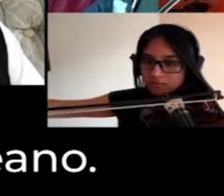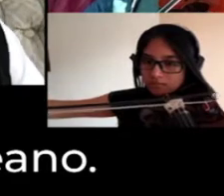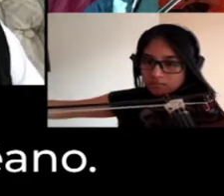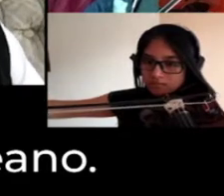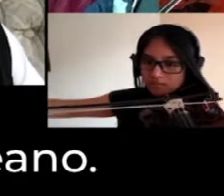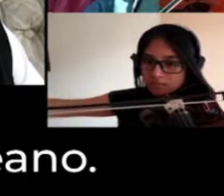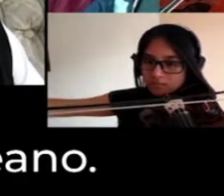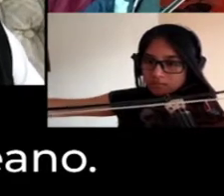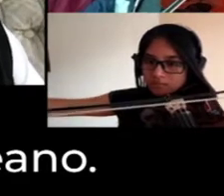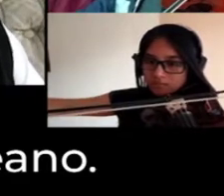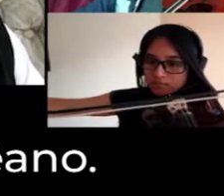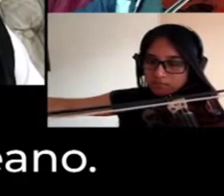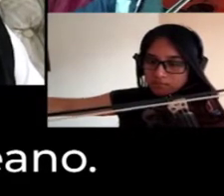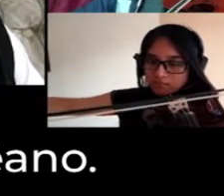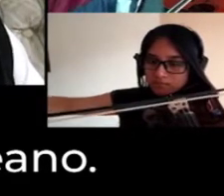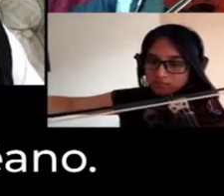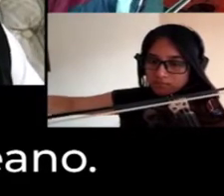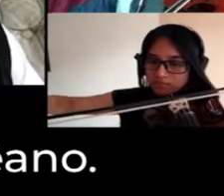Amén.